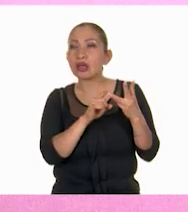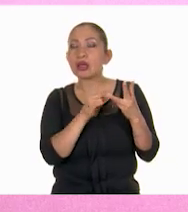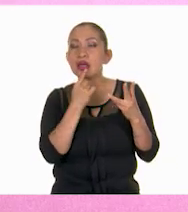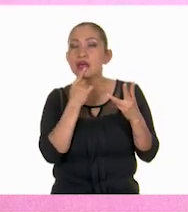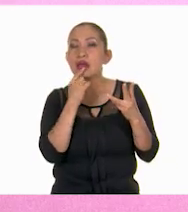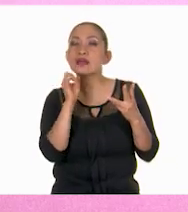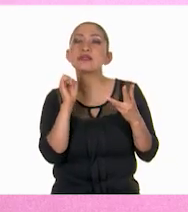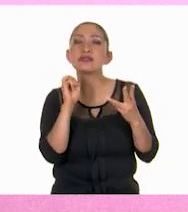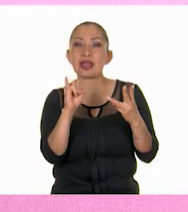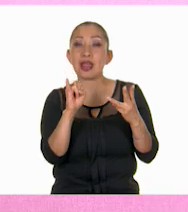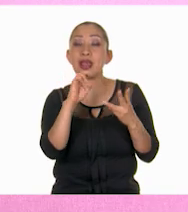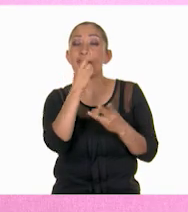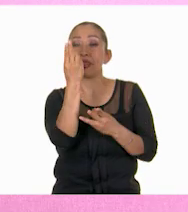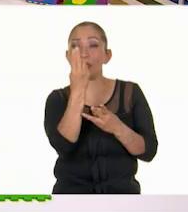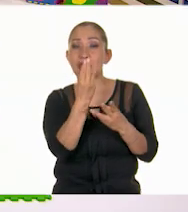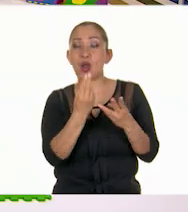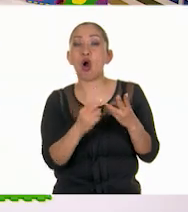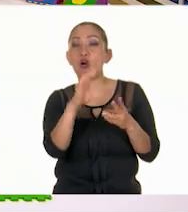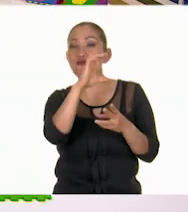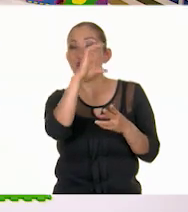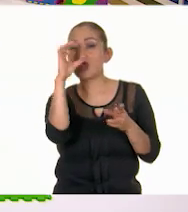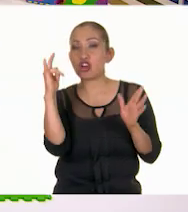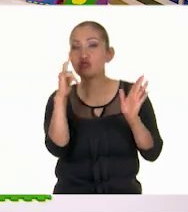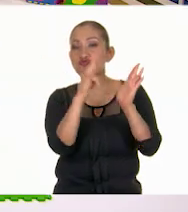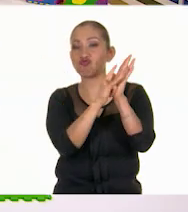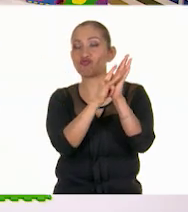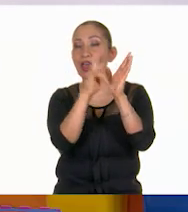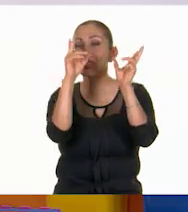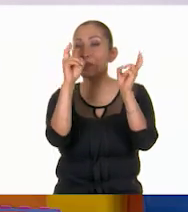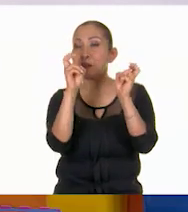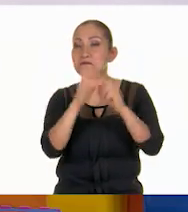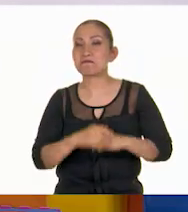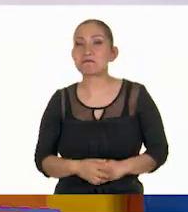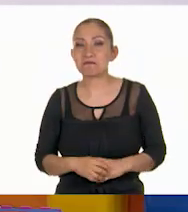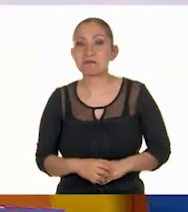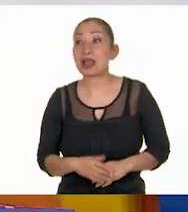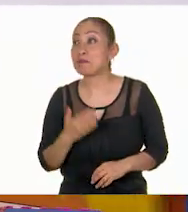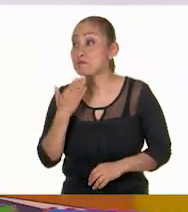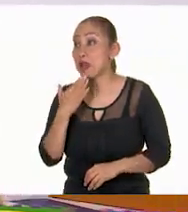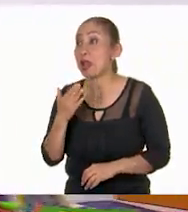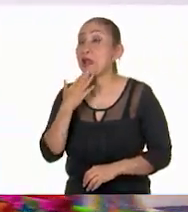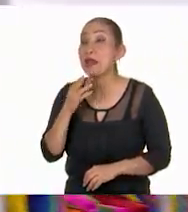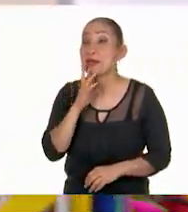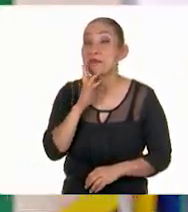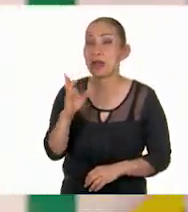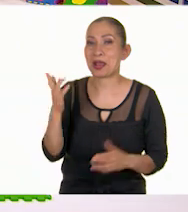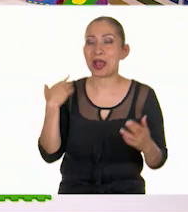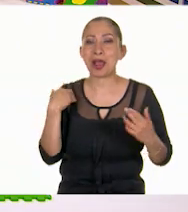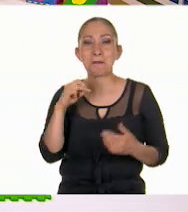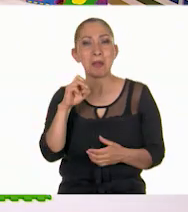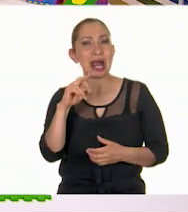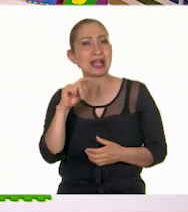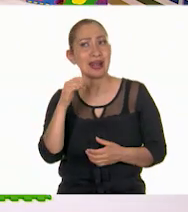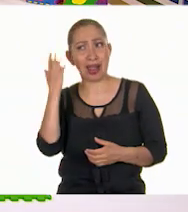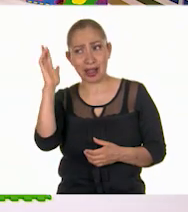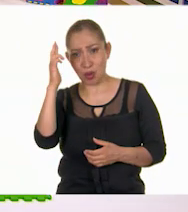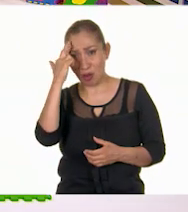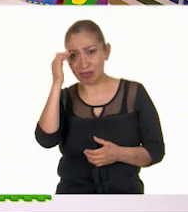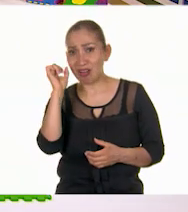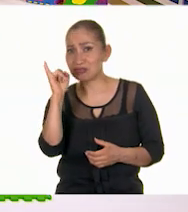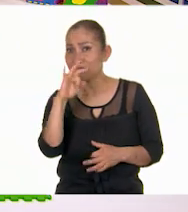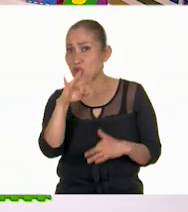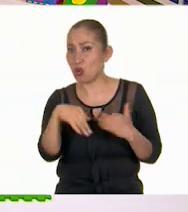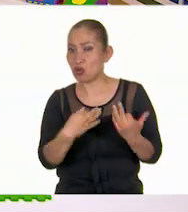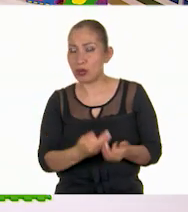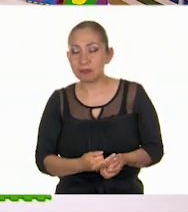Ah, claro, las ilustraciones del tema principal. Muy buena respuesta, Mariana. No, si se acuerdan de